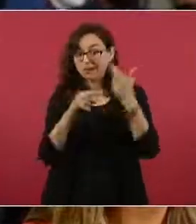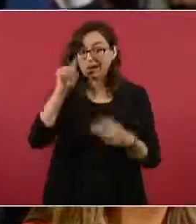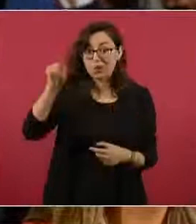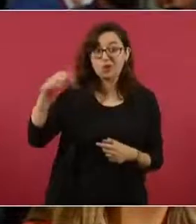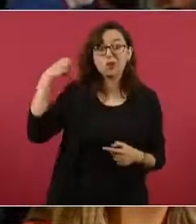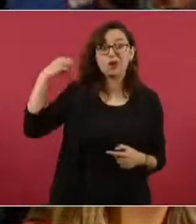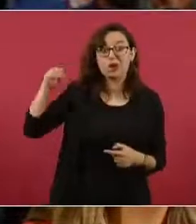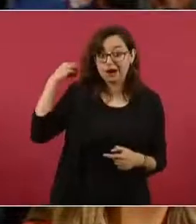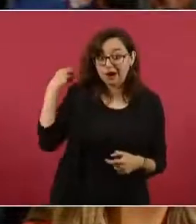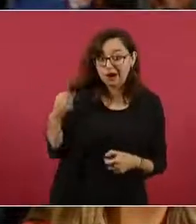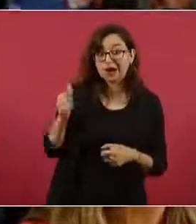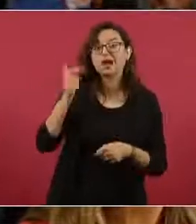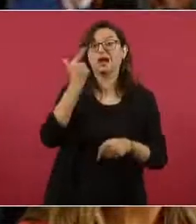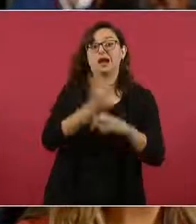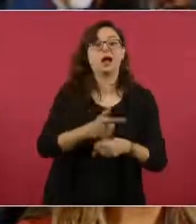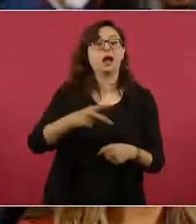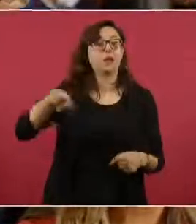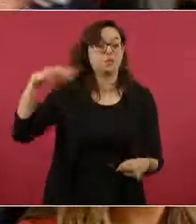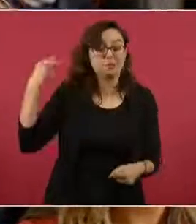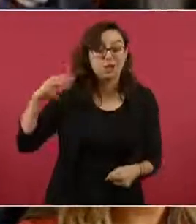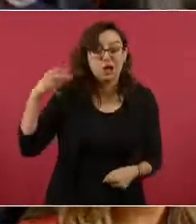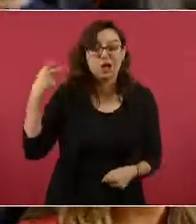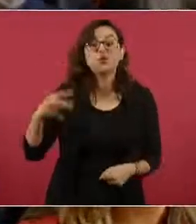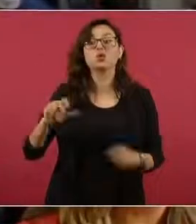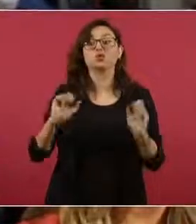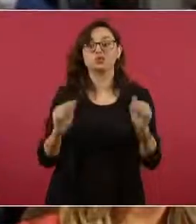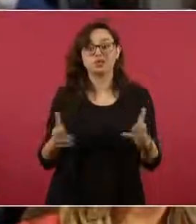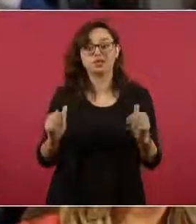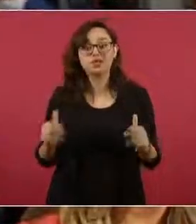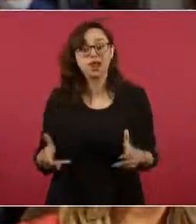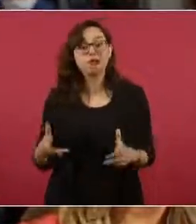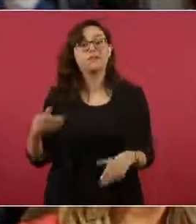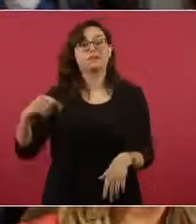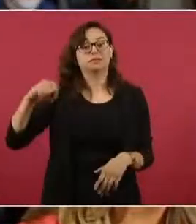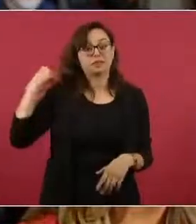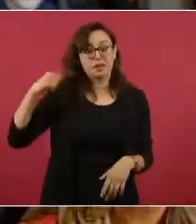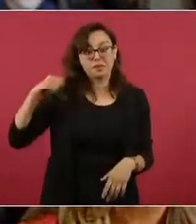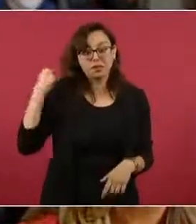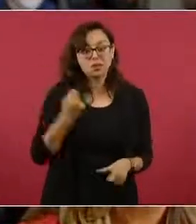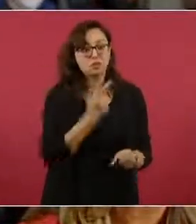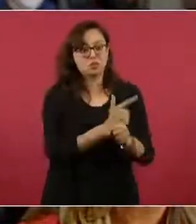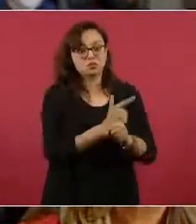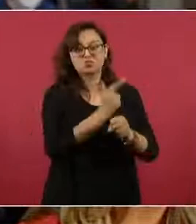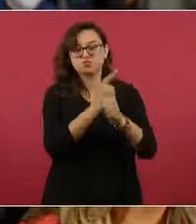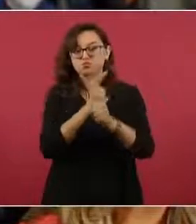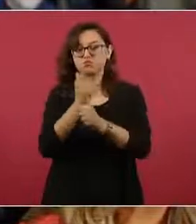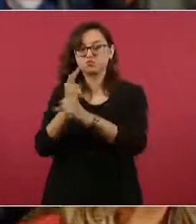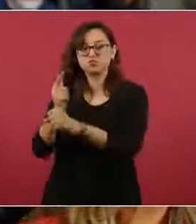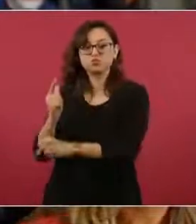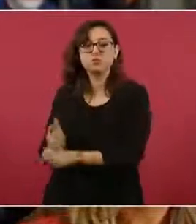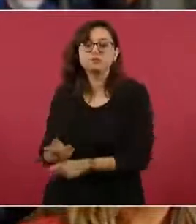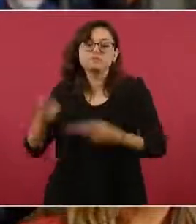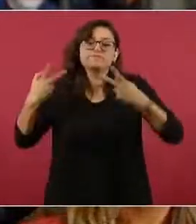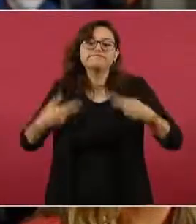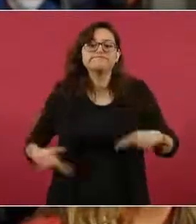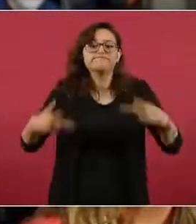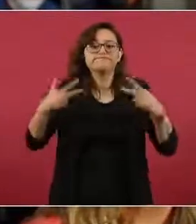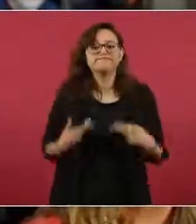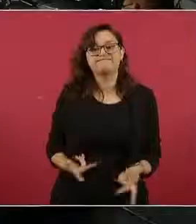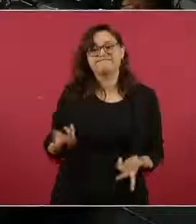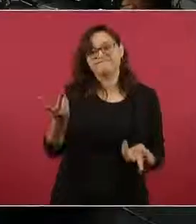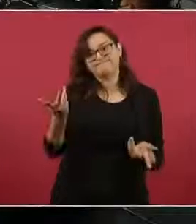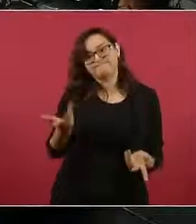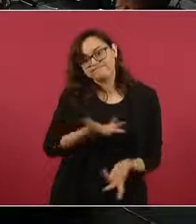hemos descubierto casos en Veracruz, en Chiapas, en Tabasco, porque debido al desconocimiento o un poco,